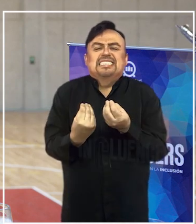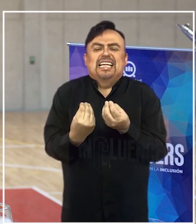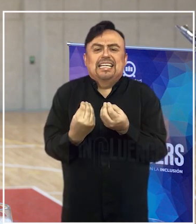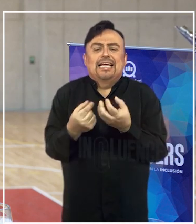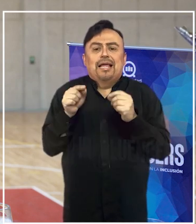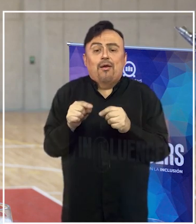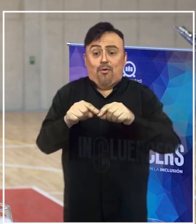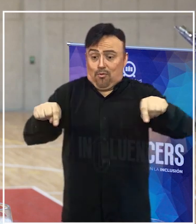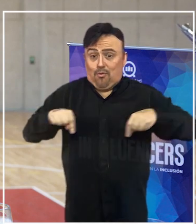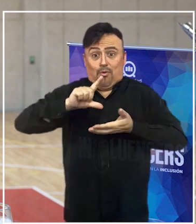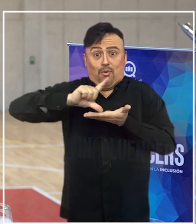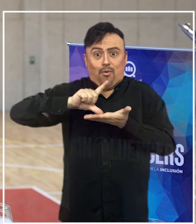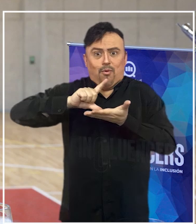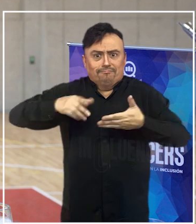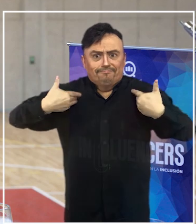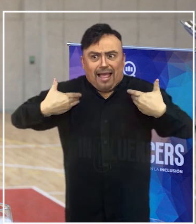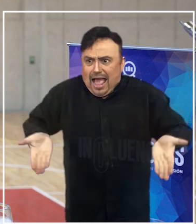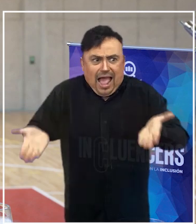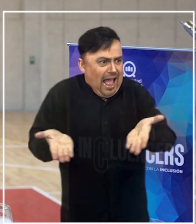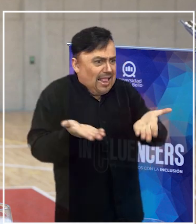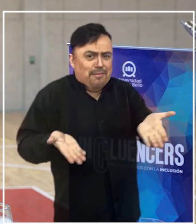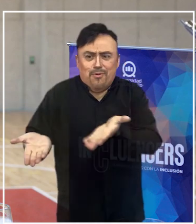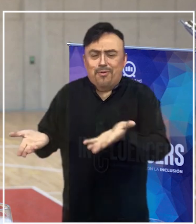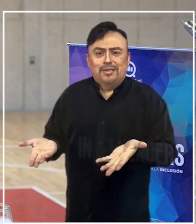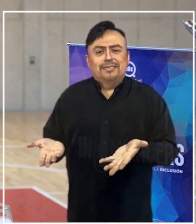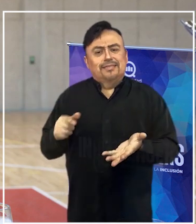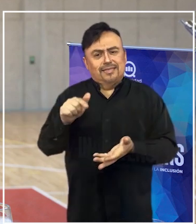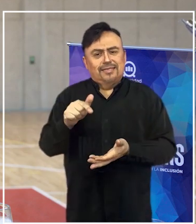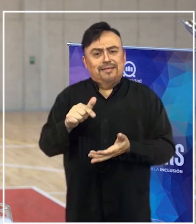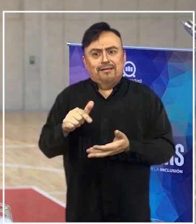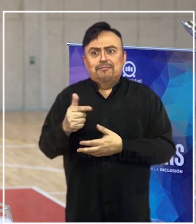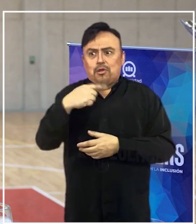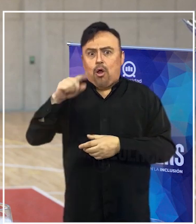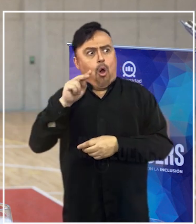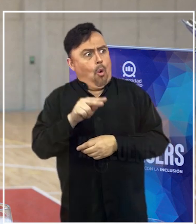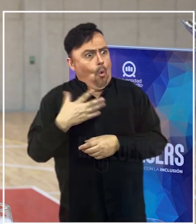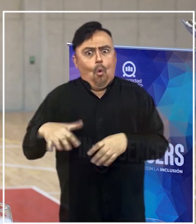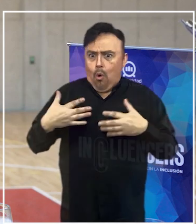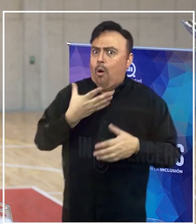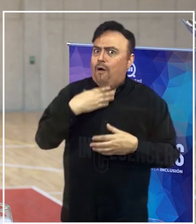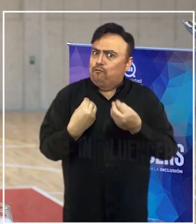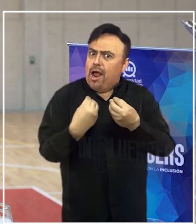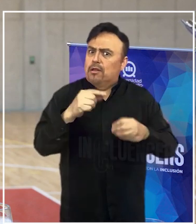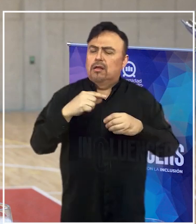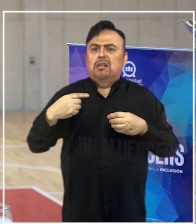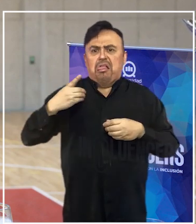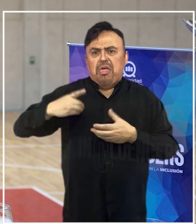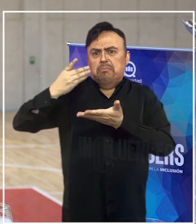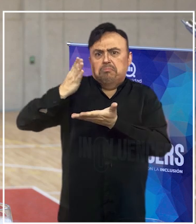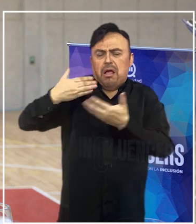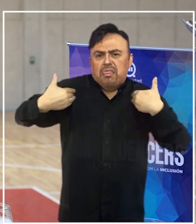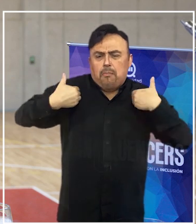un espacio motivante y yo diría que también atractivo para que diversas disciplinas vengan a